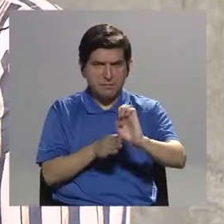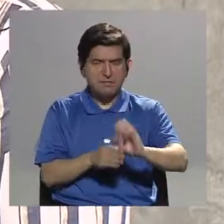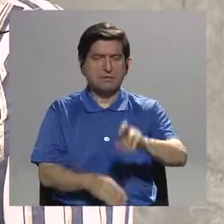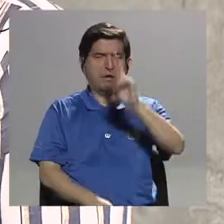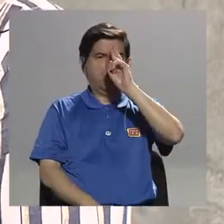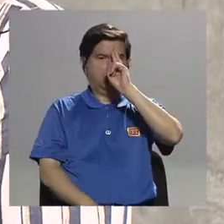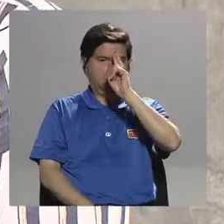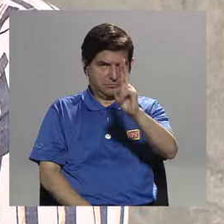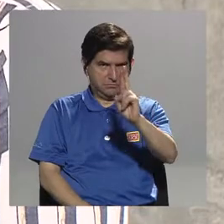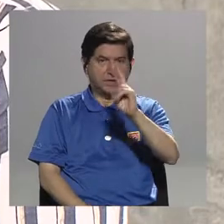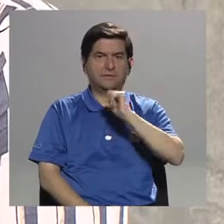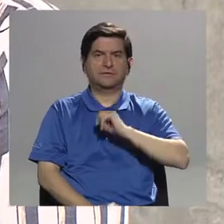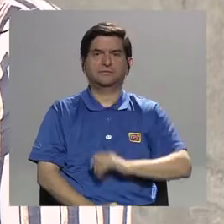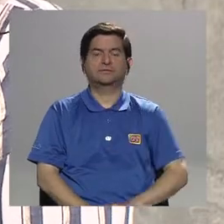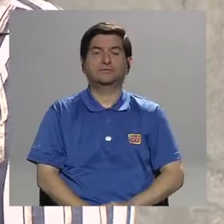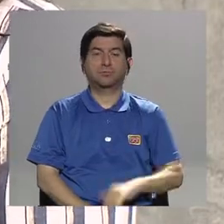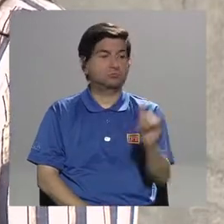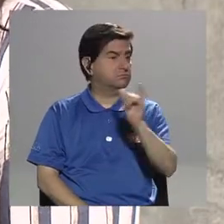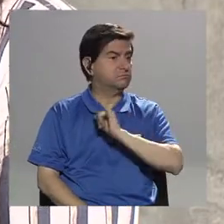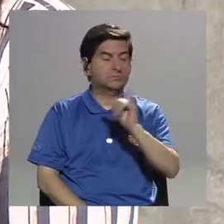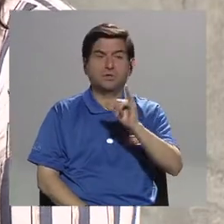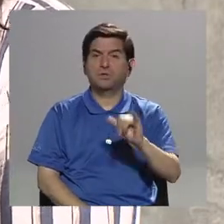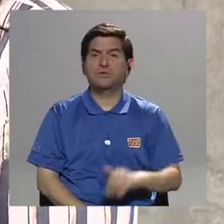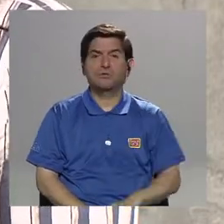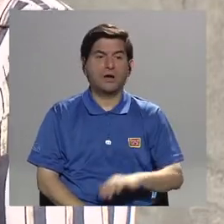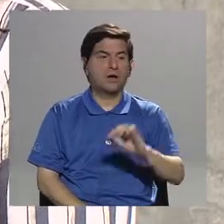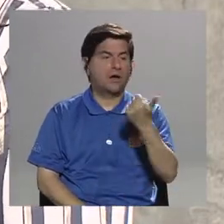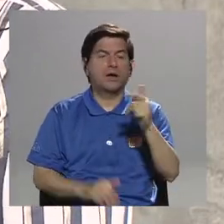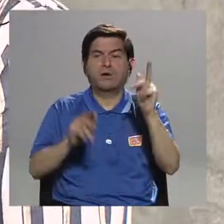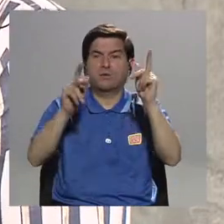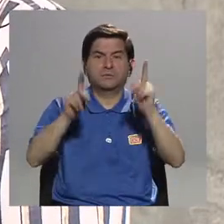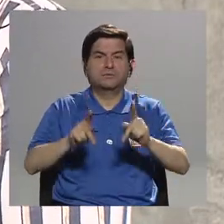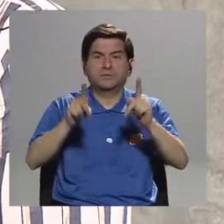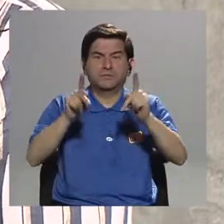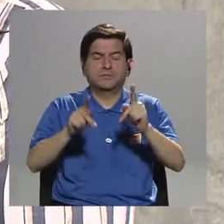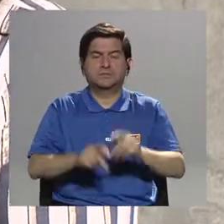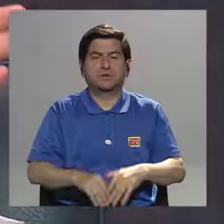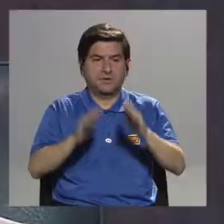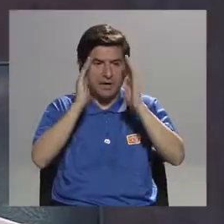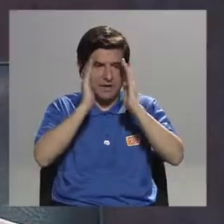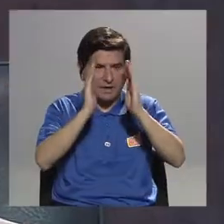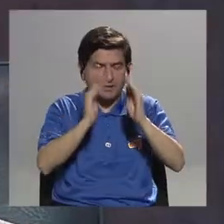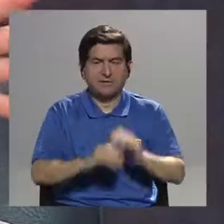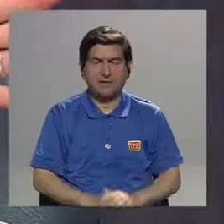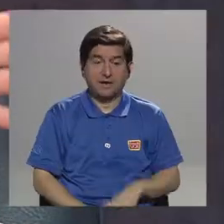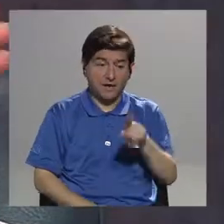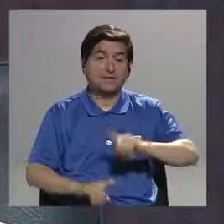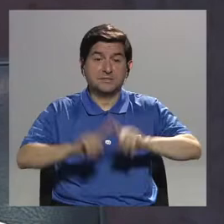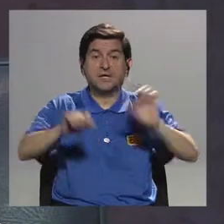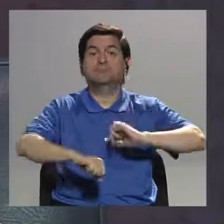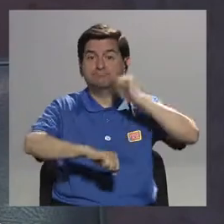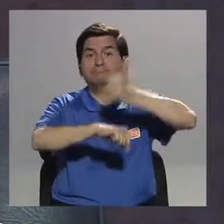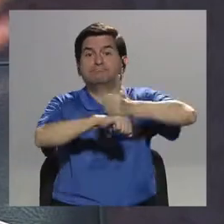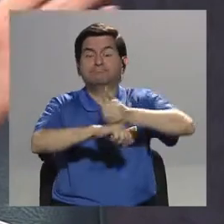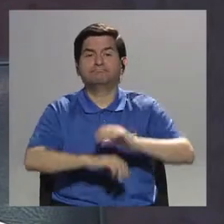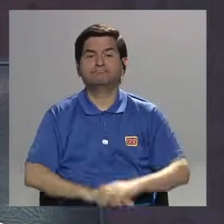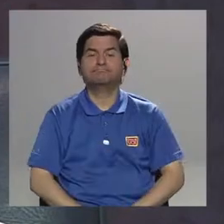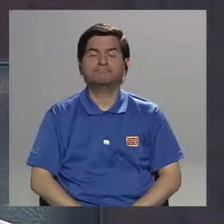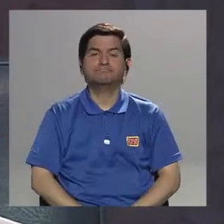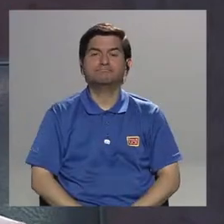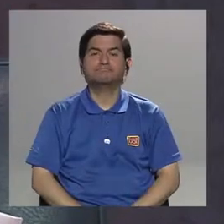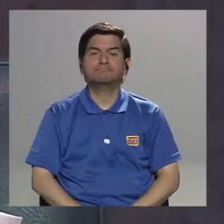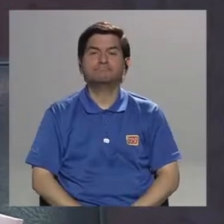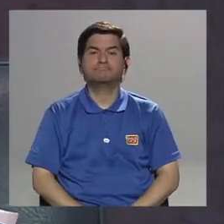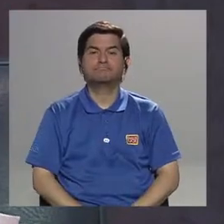tratarían a cualquiera de sus pacientes. Entonces, eso hace una gran diferencia también. Y después, digamos, con el tiempo, o ¿qué